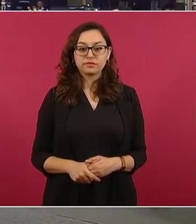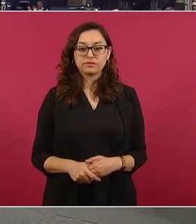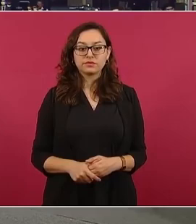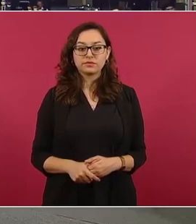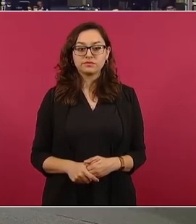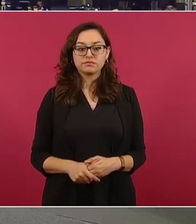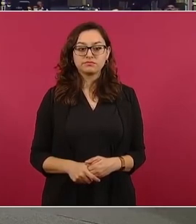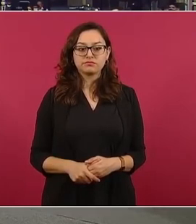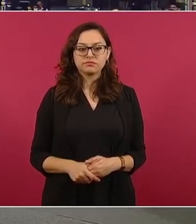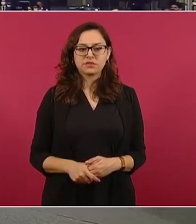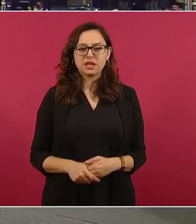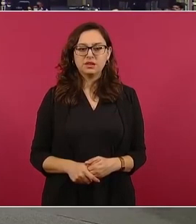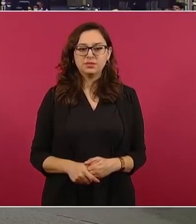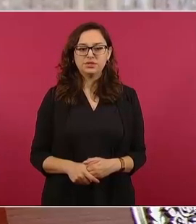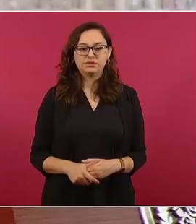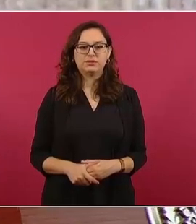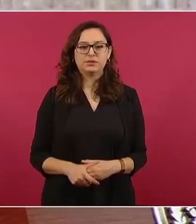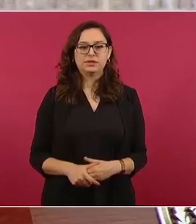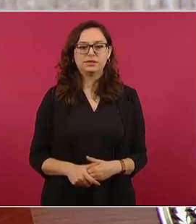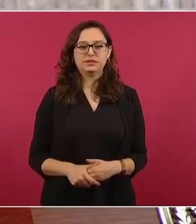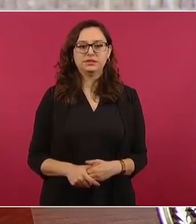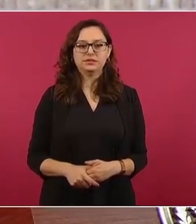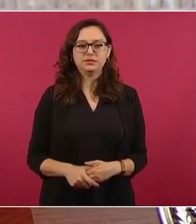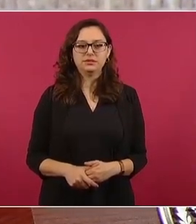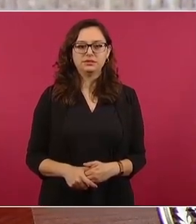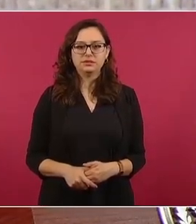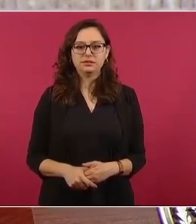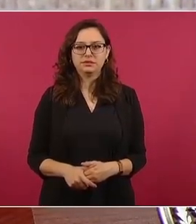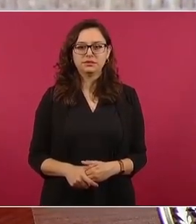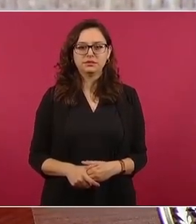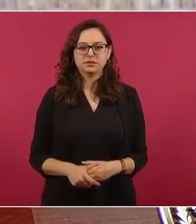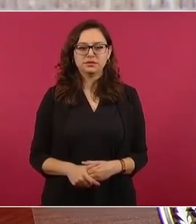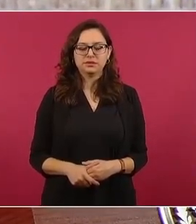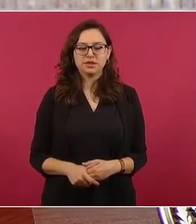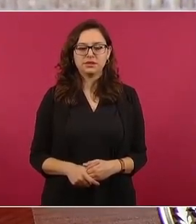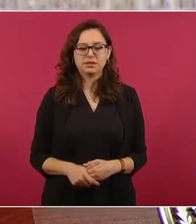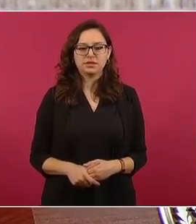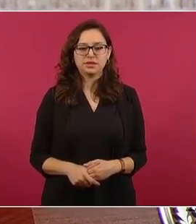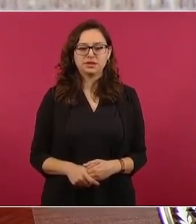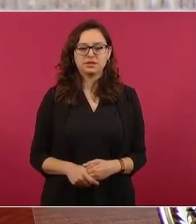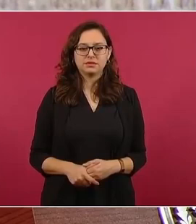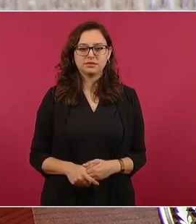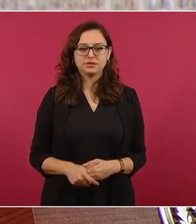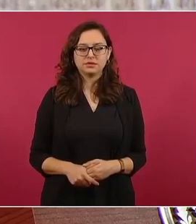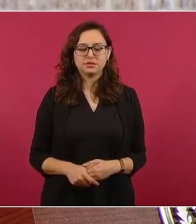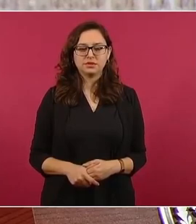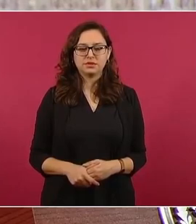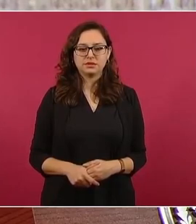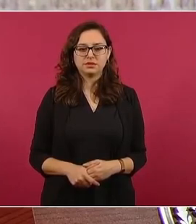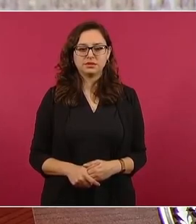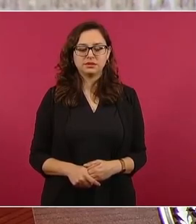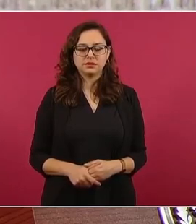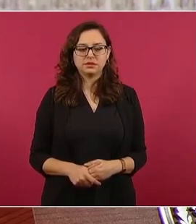Estoy hablando del hombre y de su obra, para que no vayan